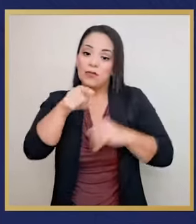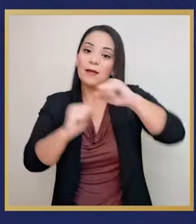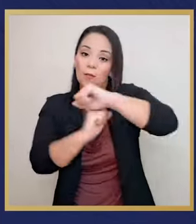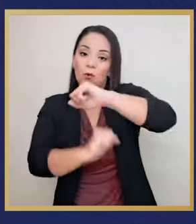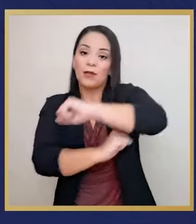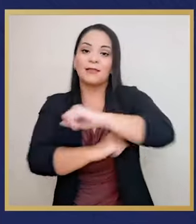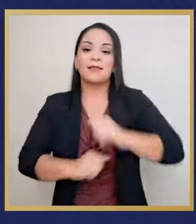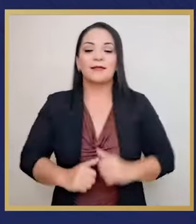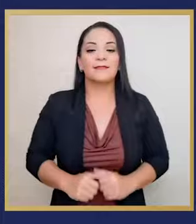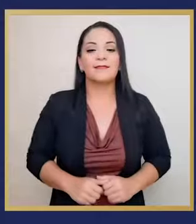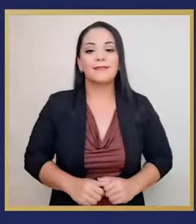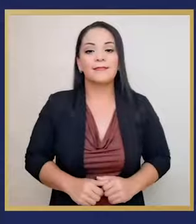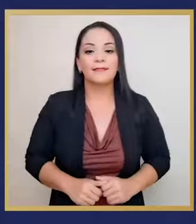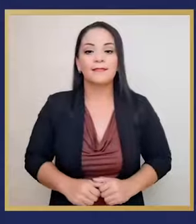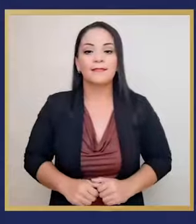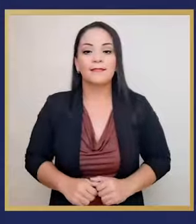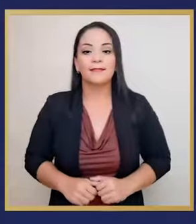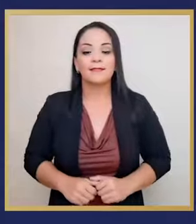el puentecito.